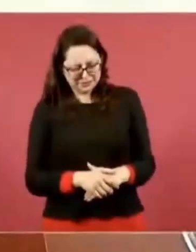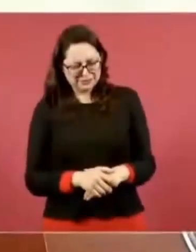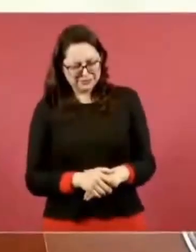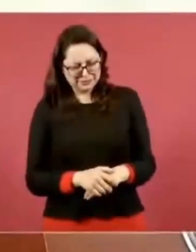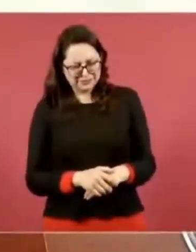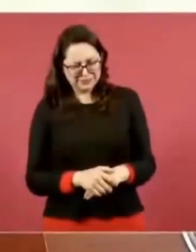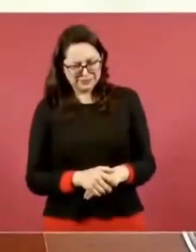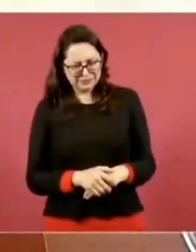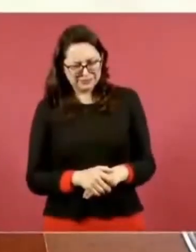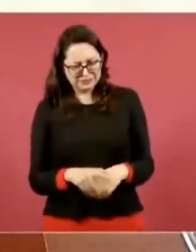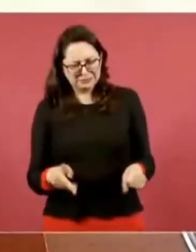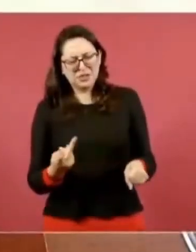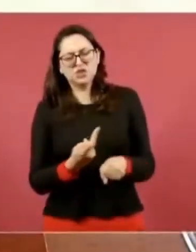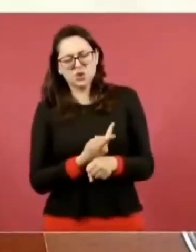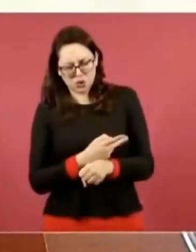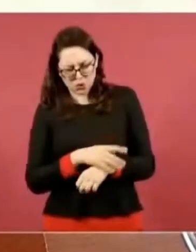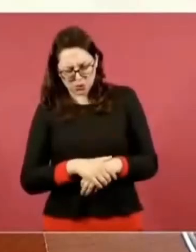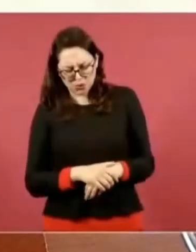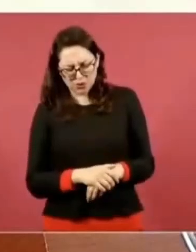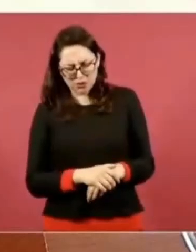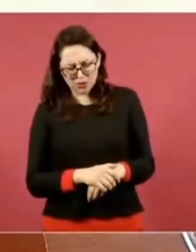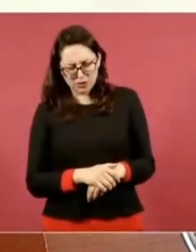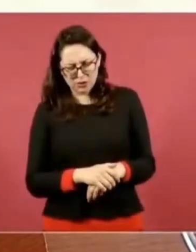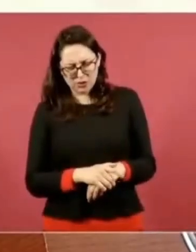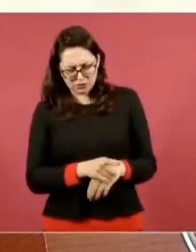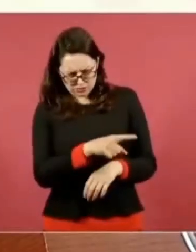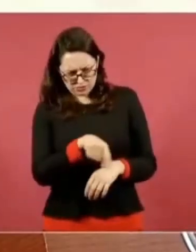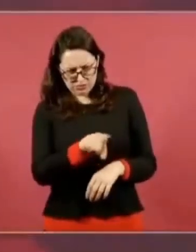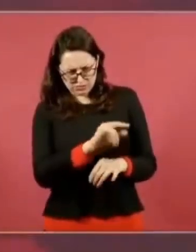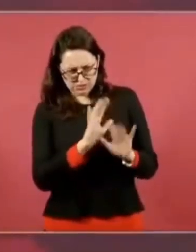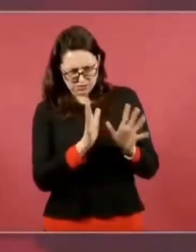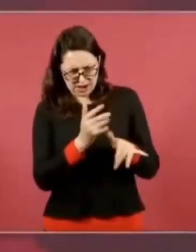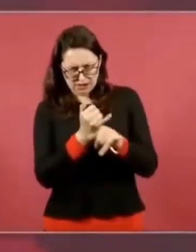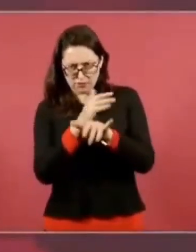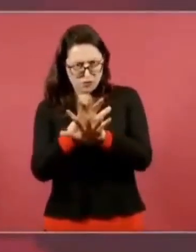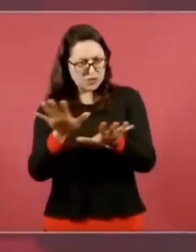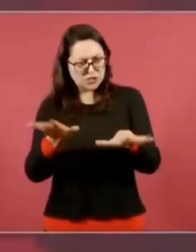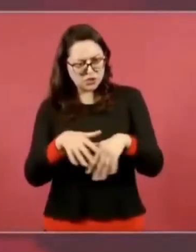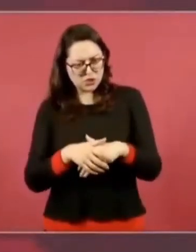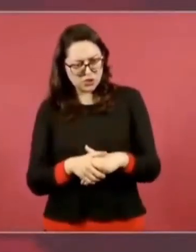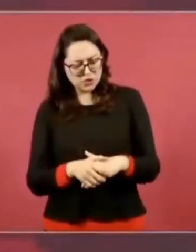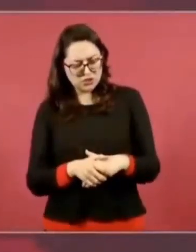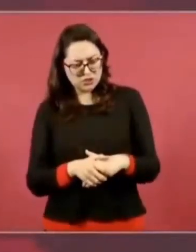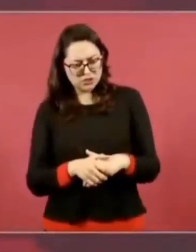¿Qué pasó con eso? Y tantas cosas más.